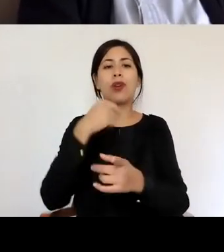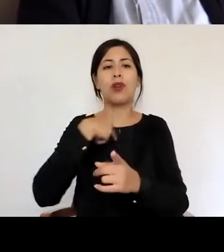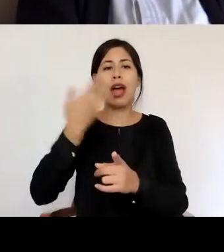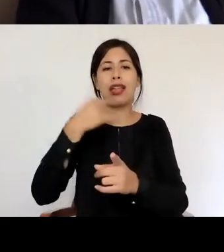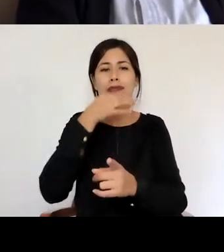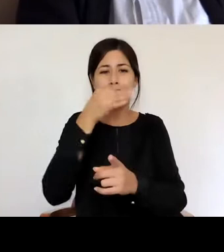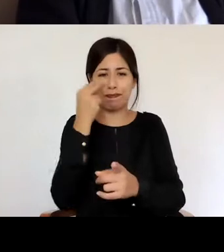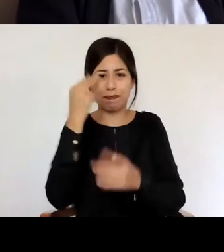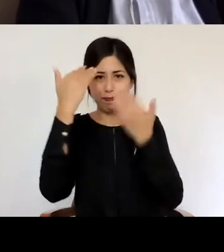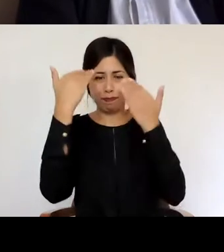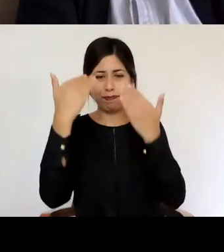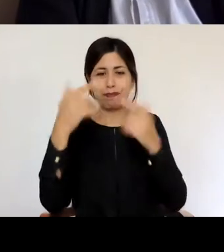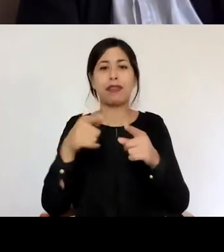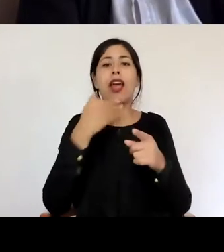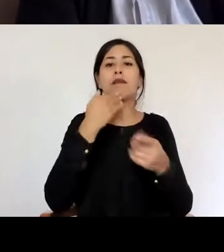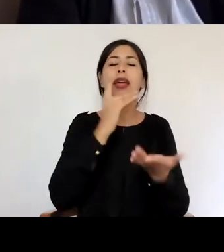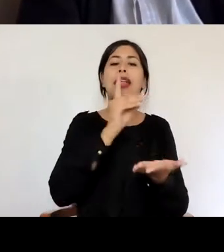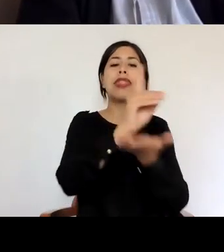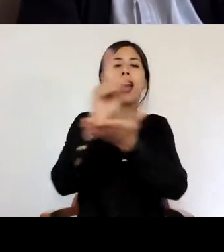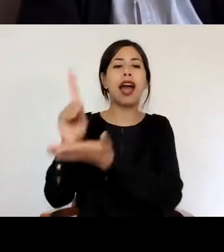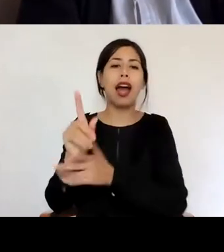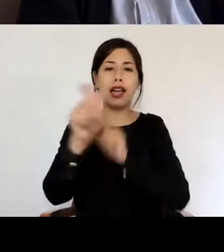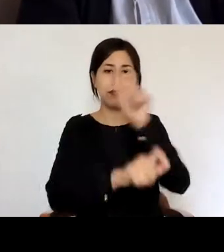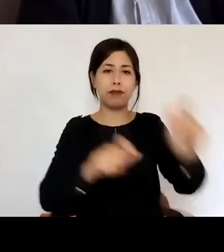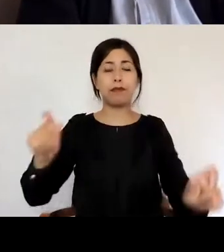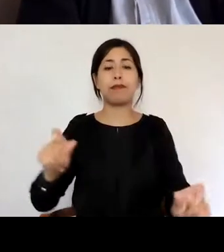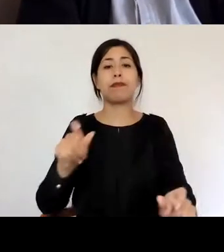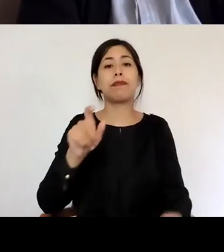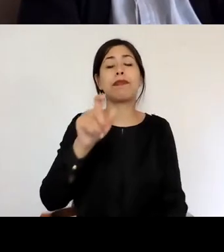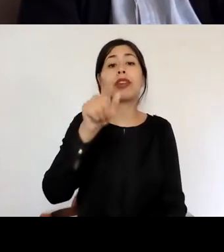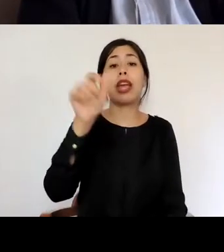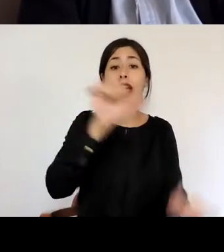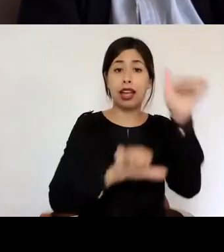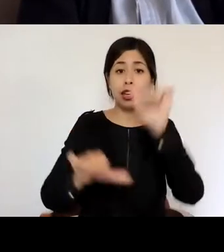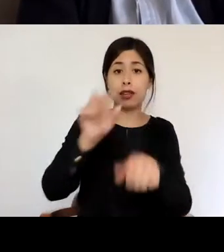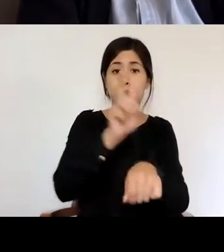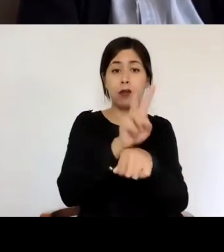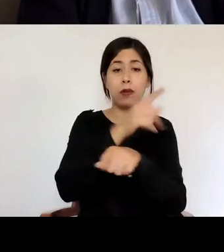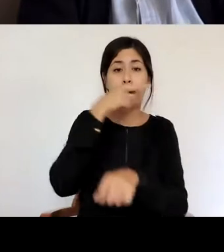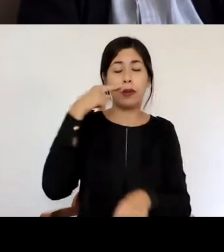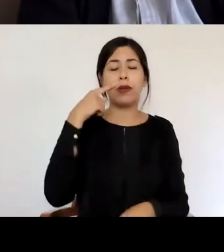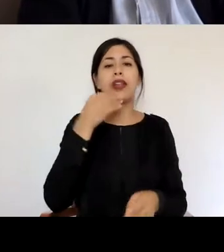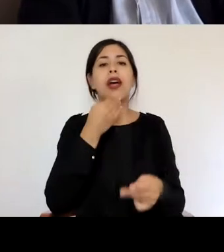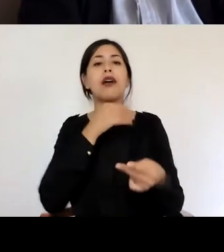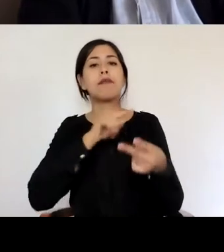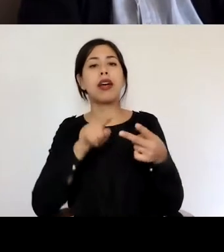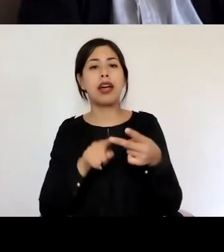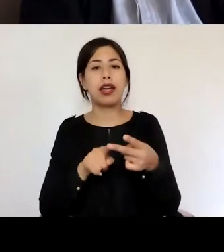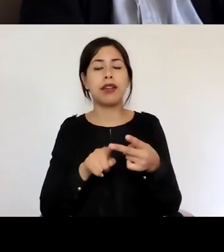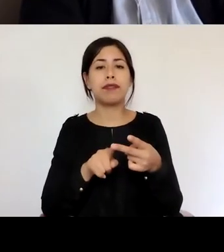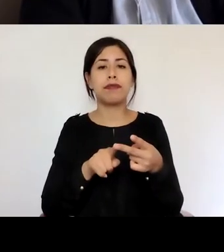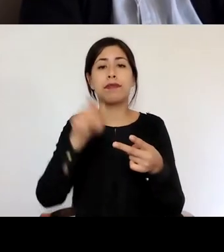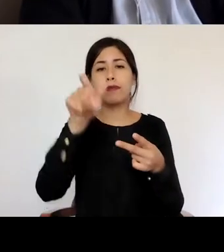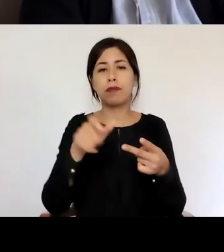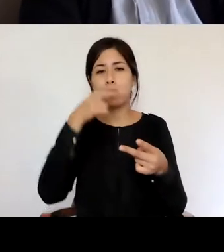quiero saludar también a los decanos Alejandro Toro de Química que nos acompaña al decano Juan Carlos de Lallera de